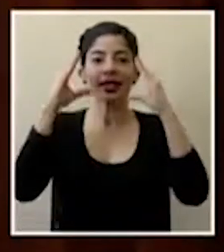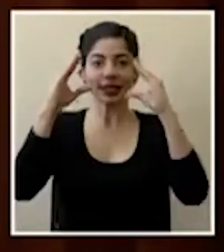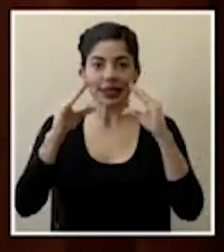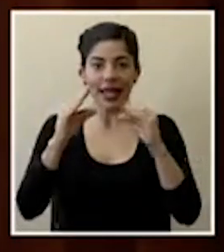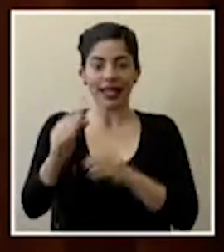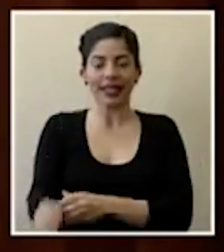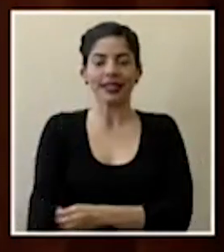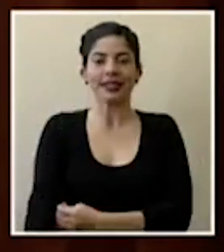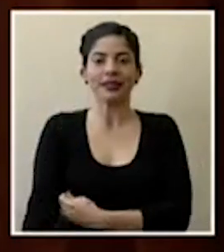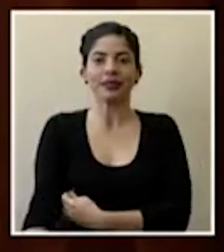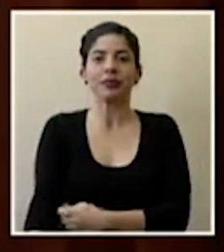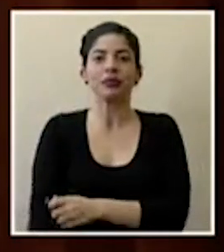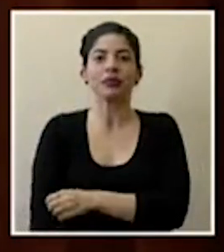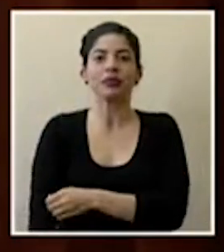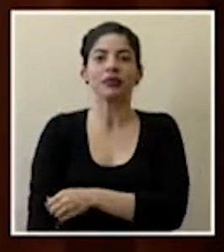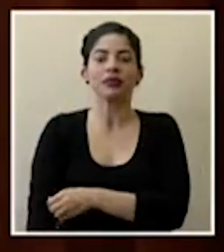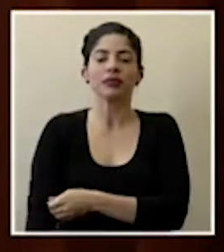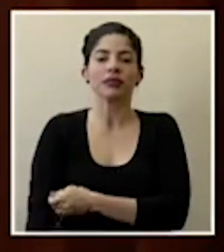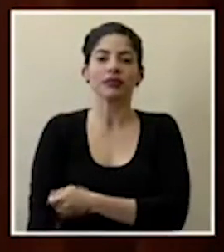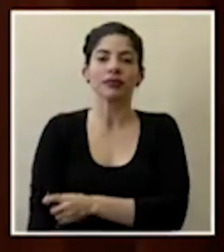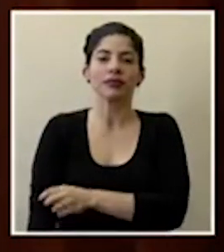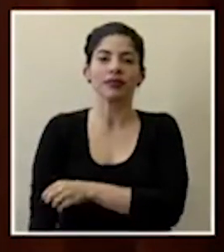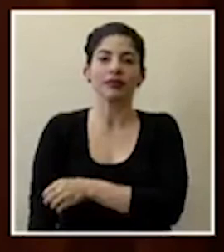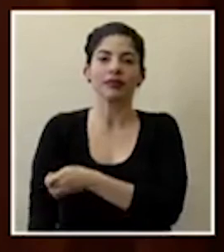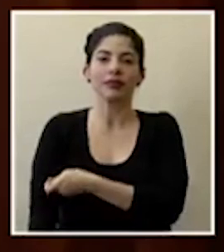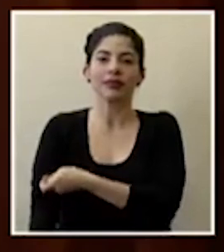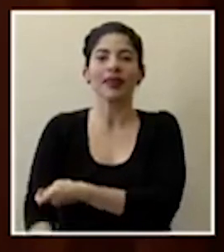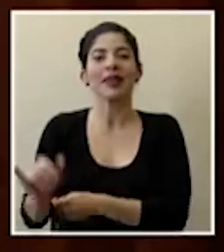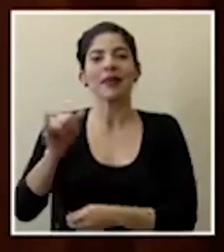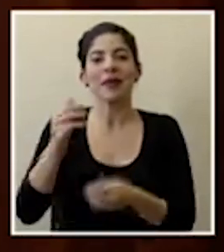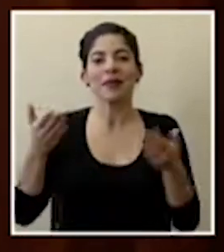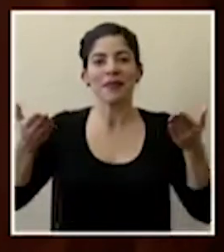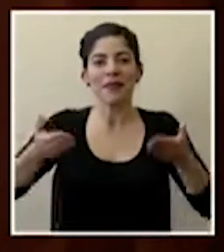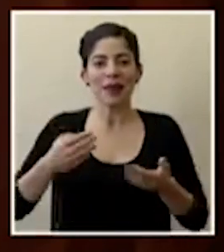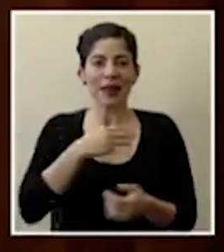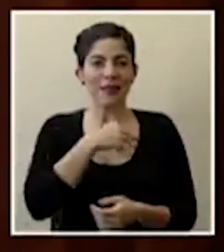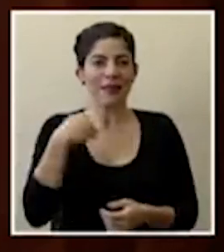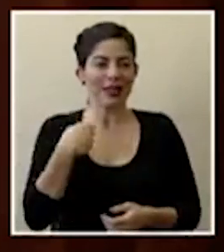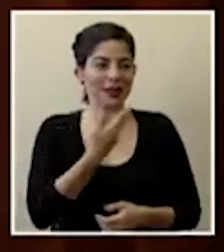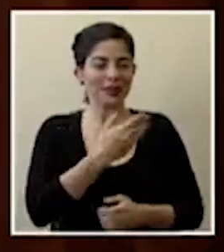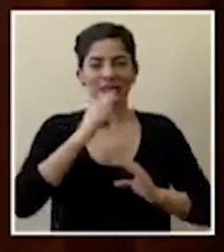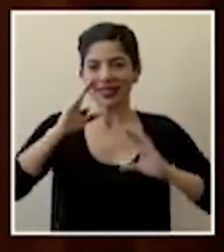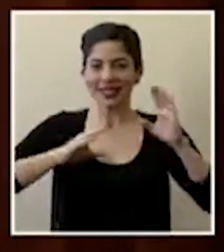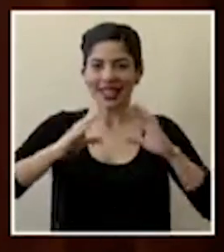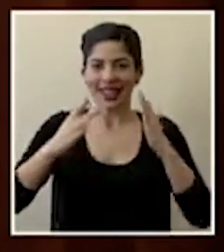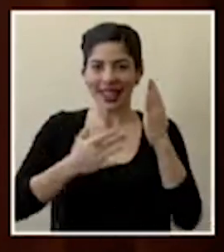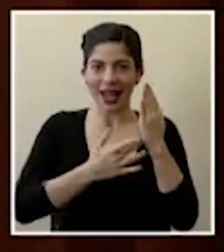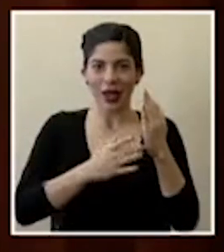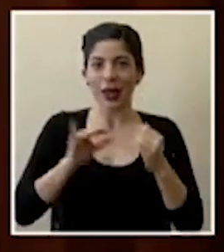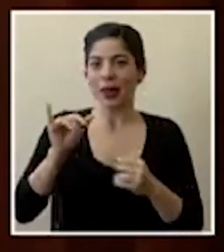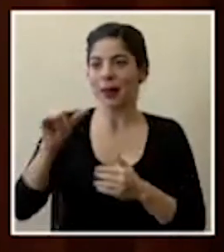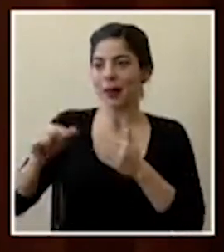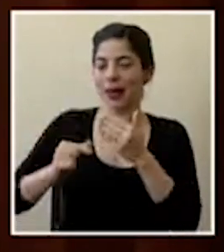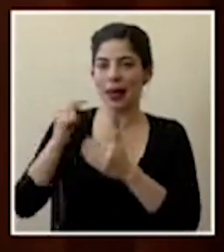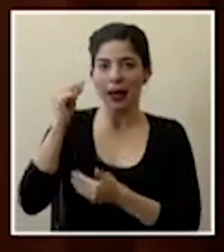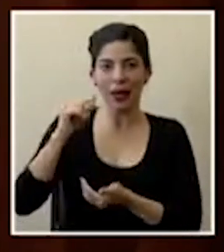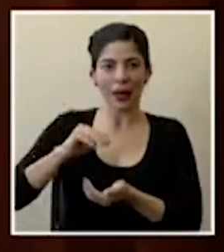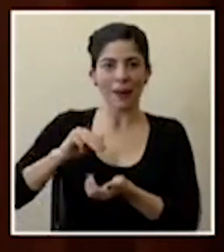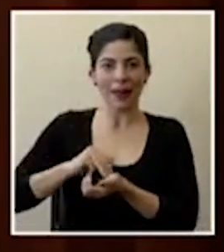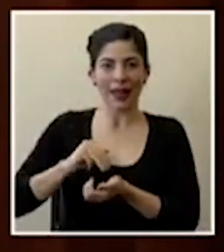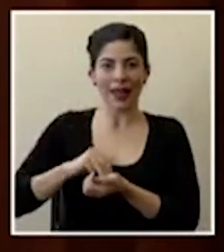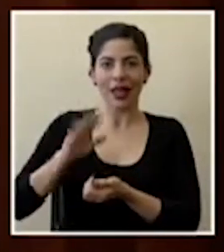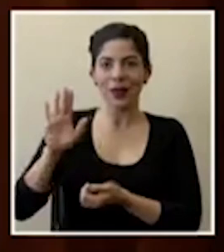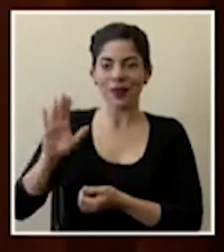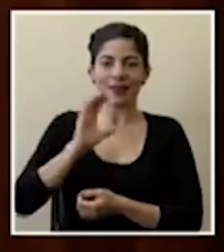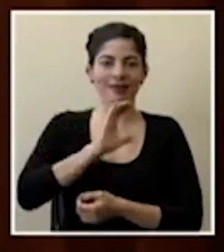y también una bienvenida al ministro de ciencia tecnología también al gerente médico de la